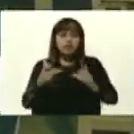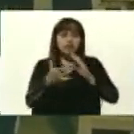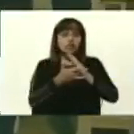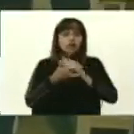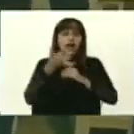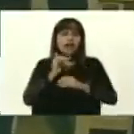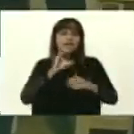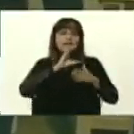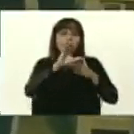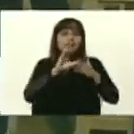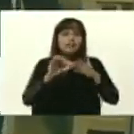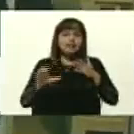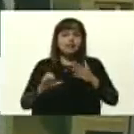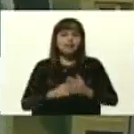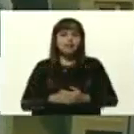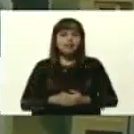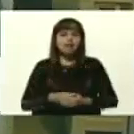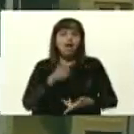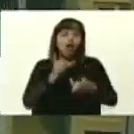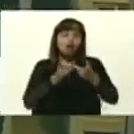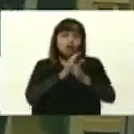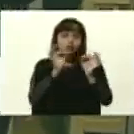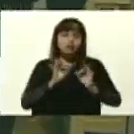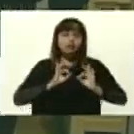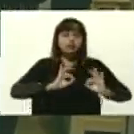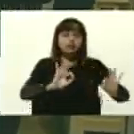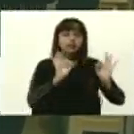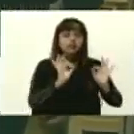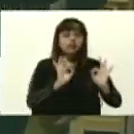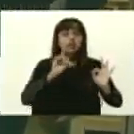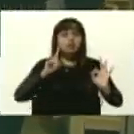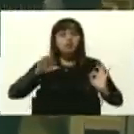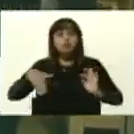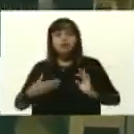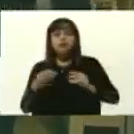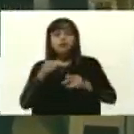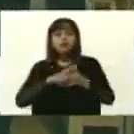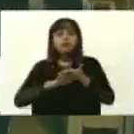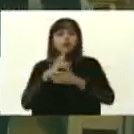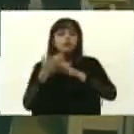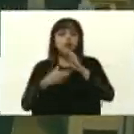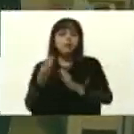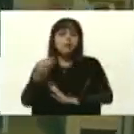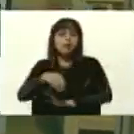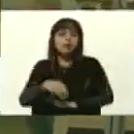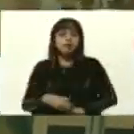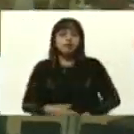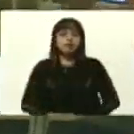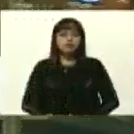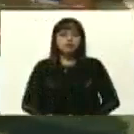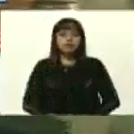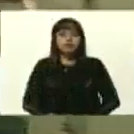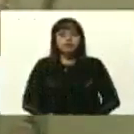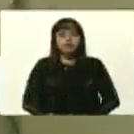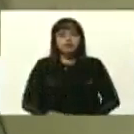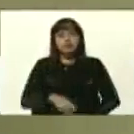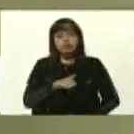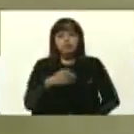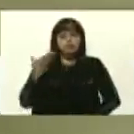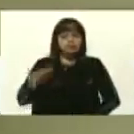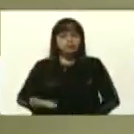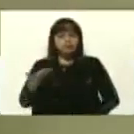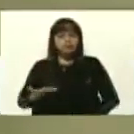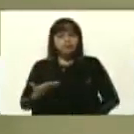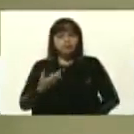esas características, que no solo tengan una función específica, sino que puedan resolver problemas adicionales. Es muy importante lo que dice Miguel,